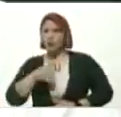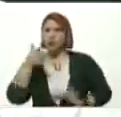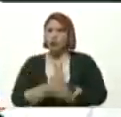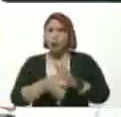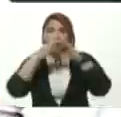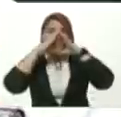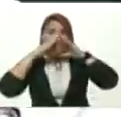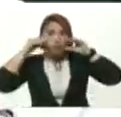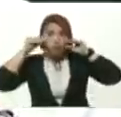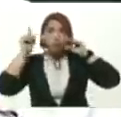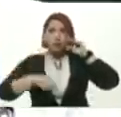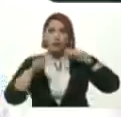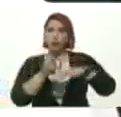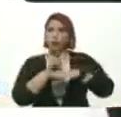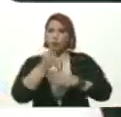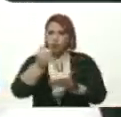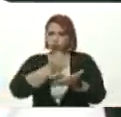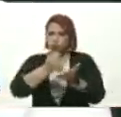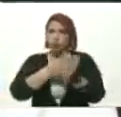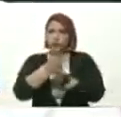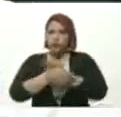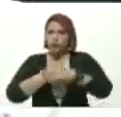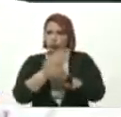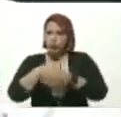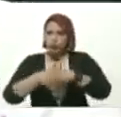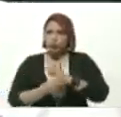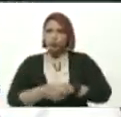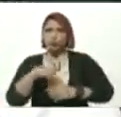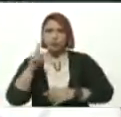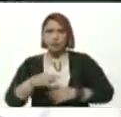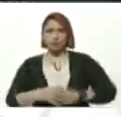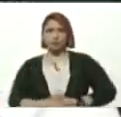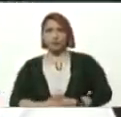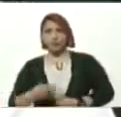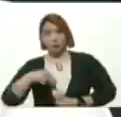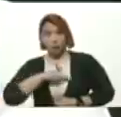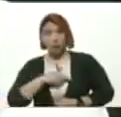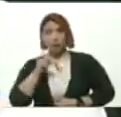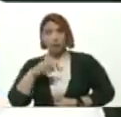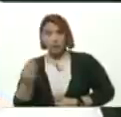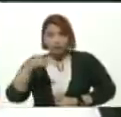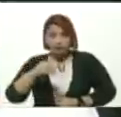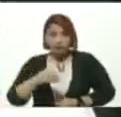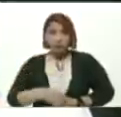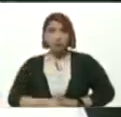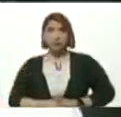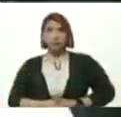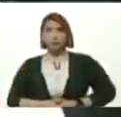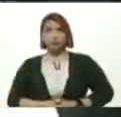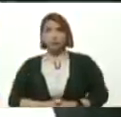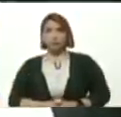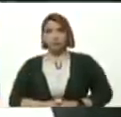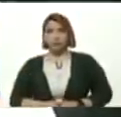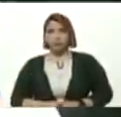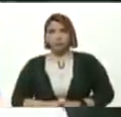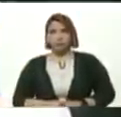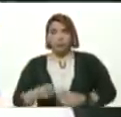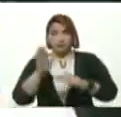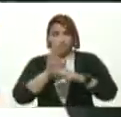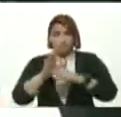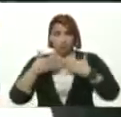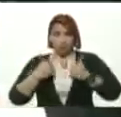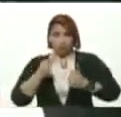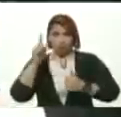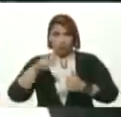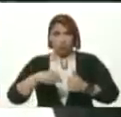tapabocas El uso del gel El uso del jabón Y nuestro Pero además El bioseguro También